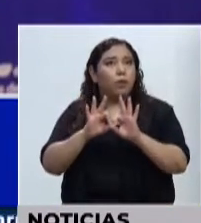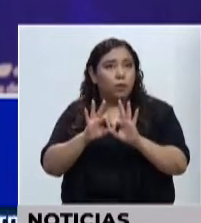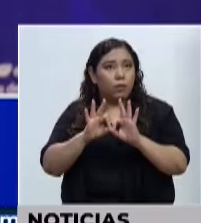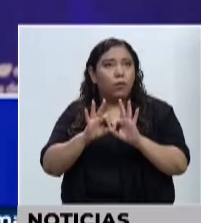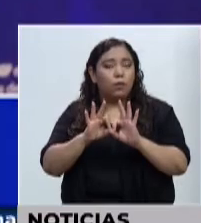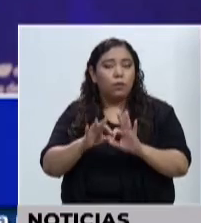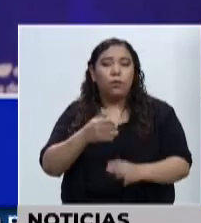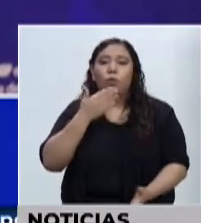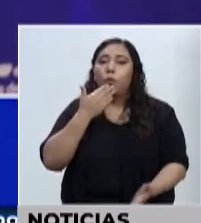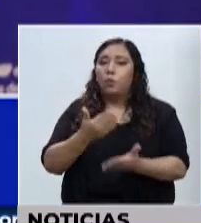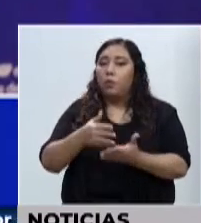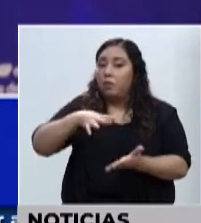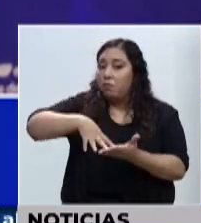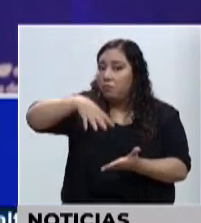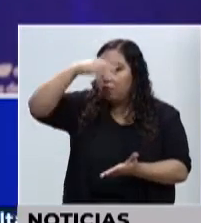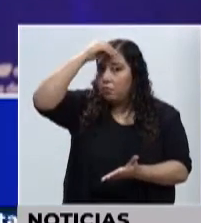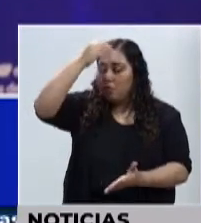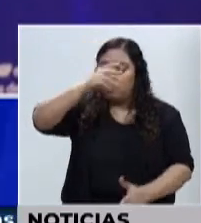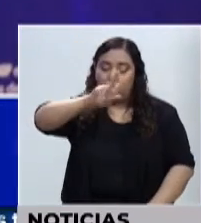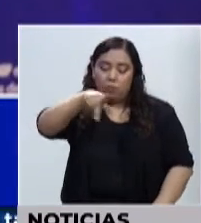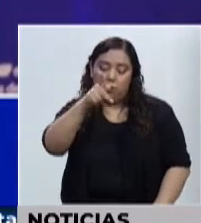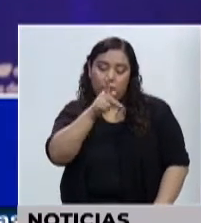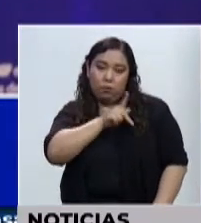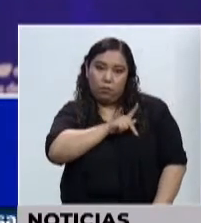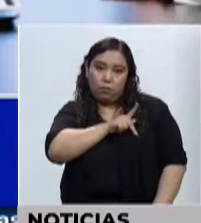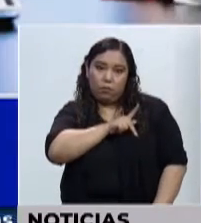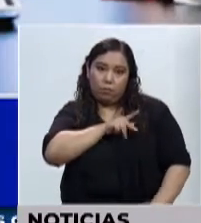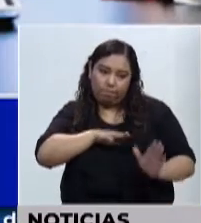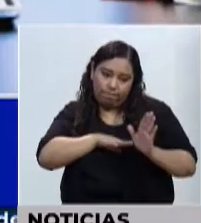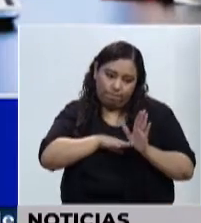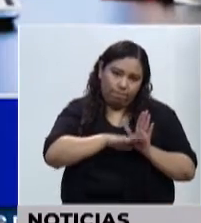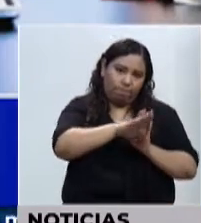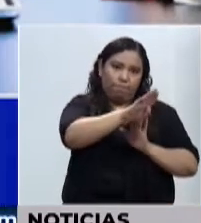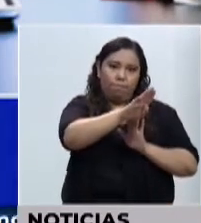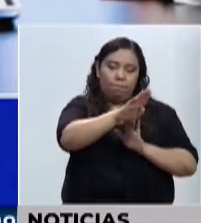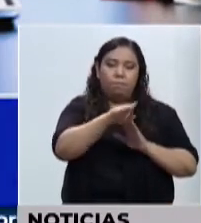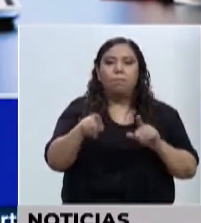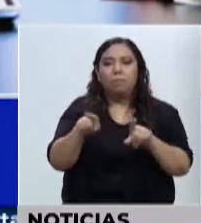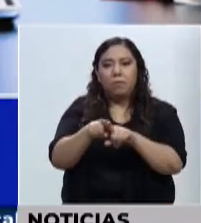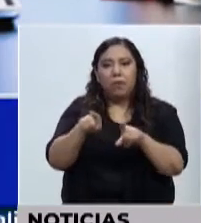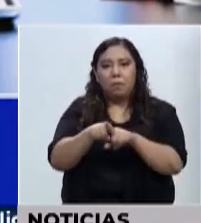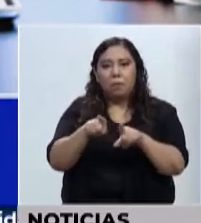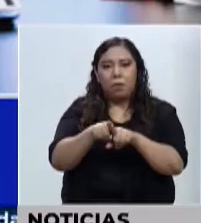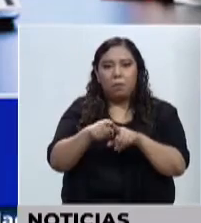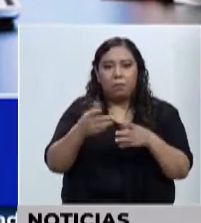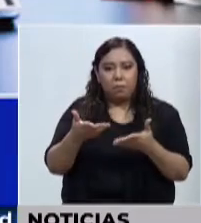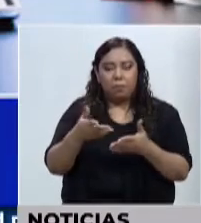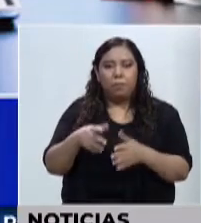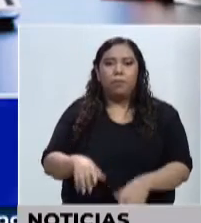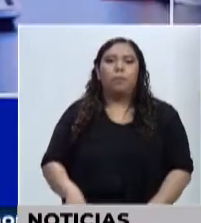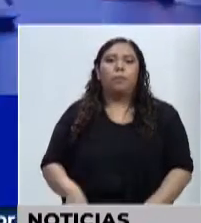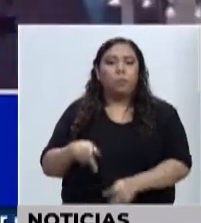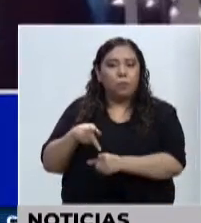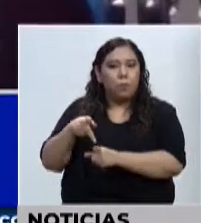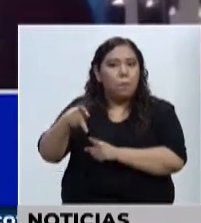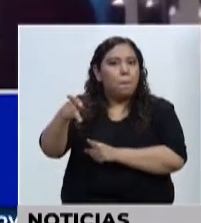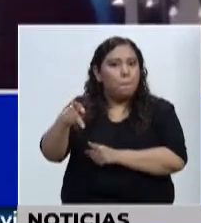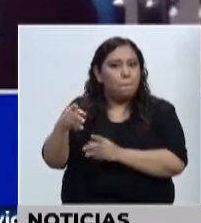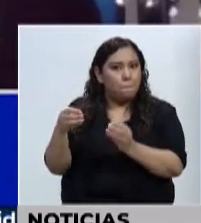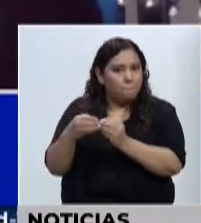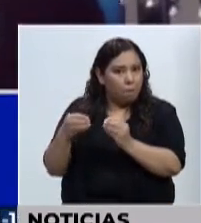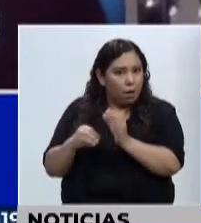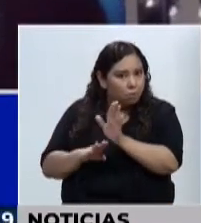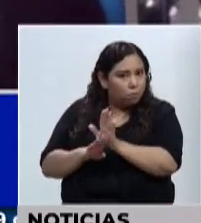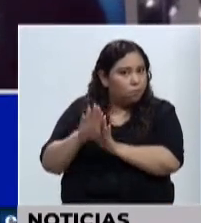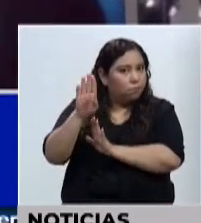forma de crecer como personas también, pero como profesionales, pero también como personas. Y con eso estamos tratando de lograr